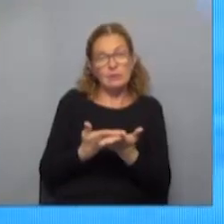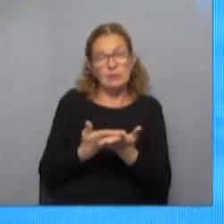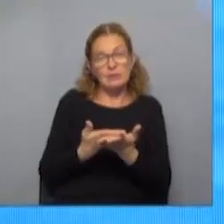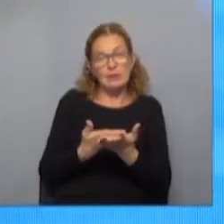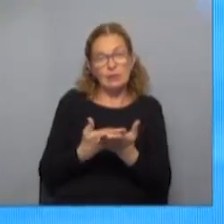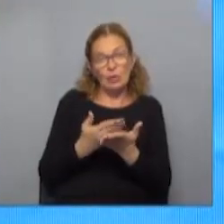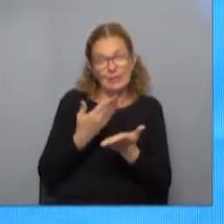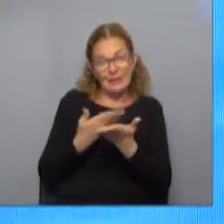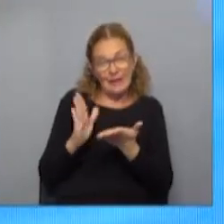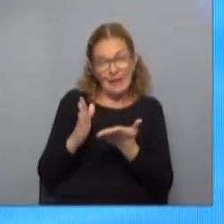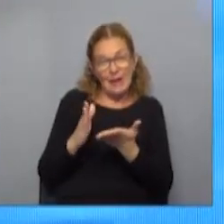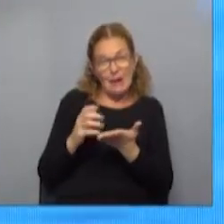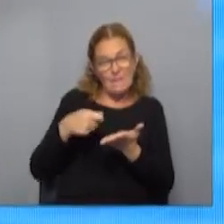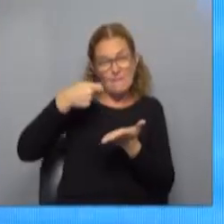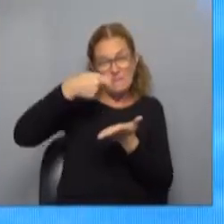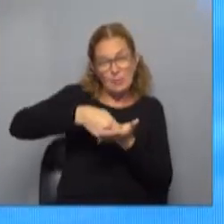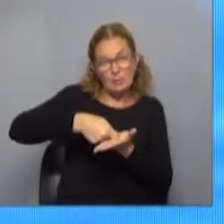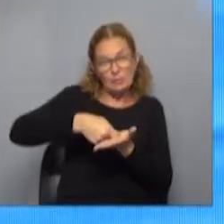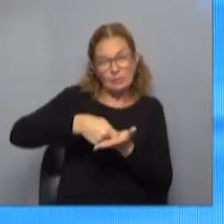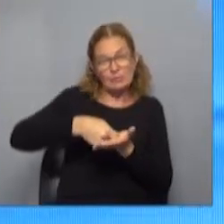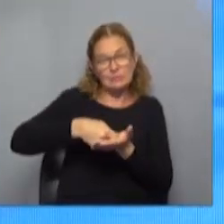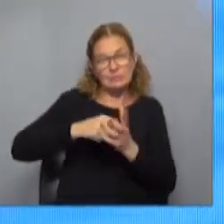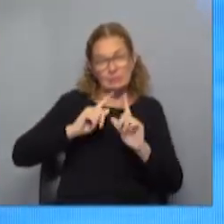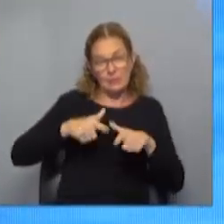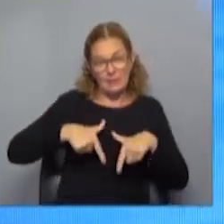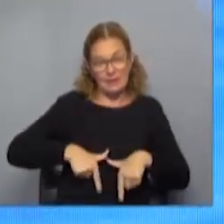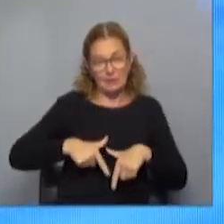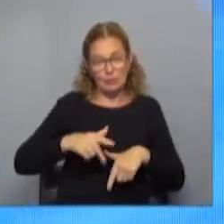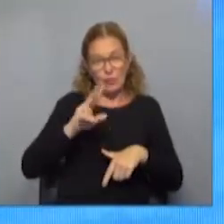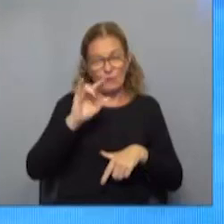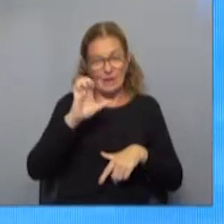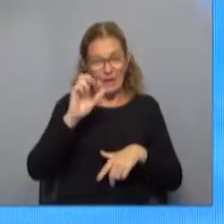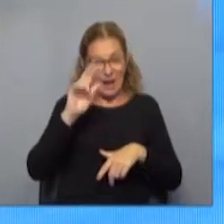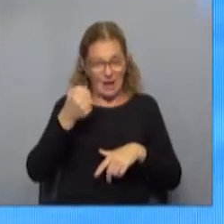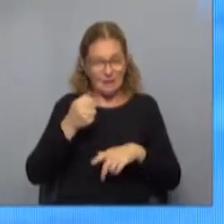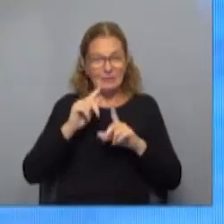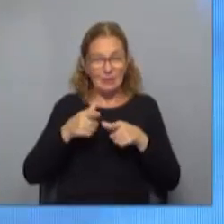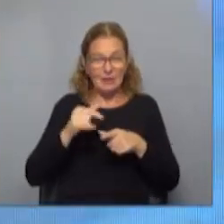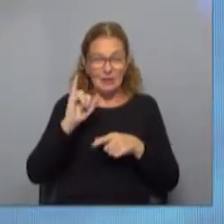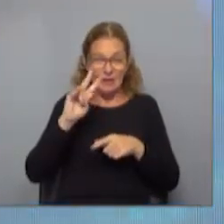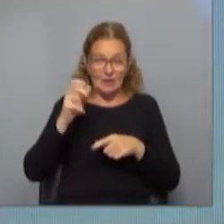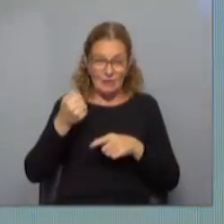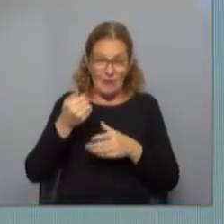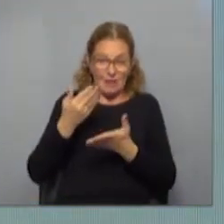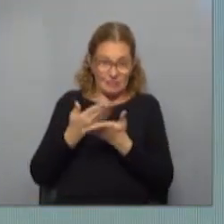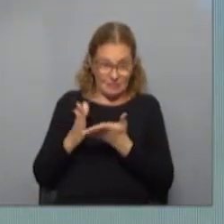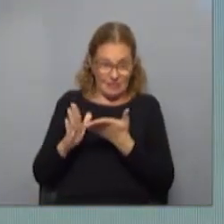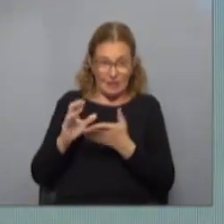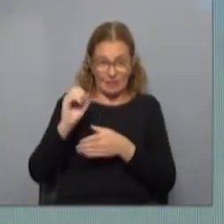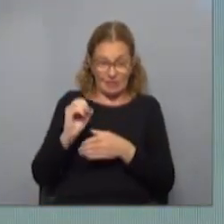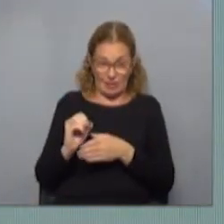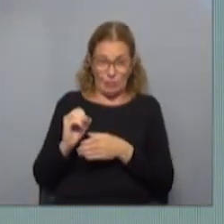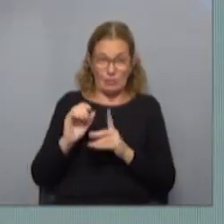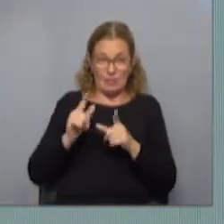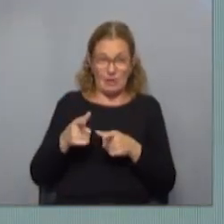las exoneraciones de aportes patronales, fueron a través del Ministro Tabareviera, que hizo la gestión. También el IVA tasa cero, que no es menor